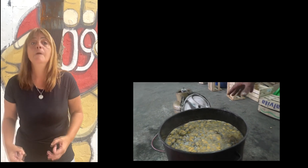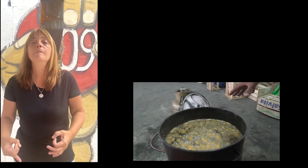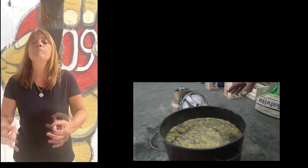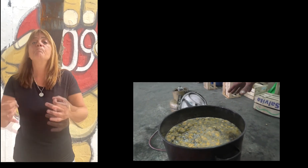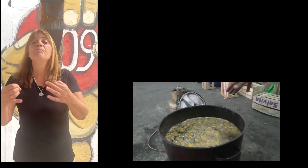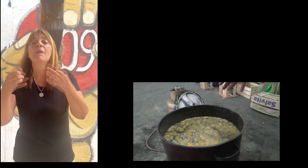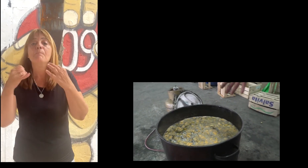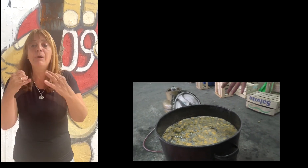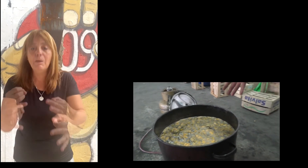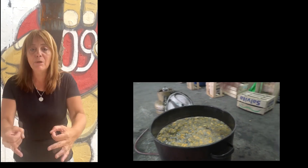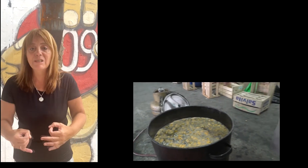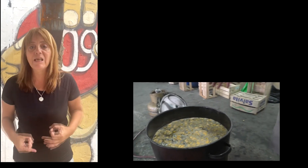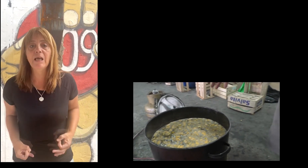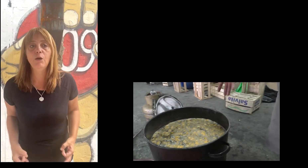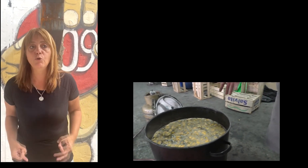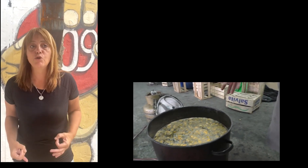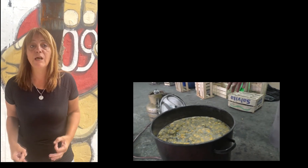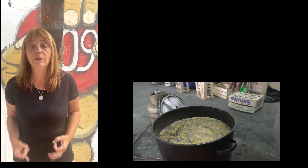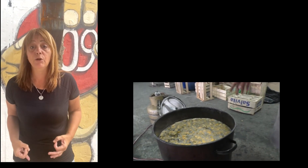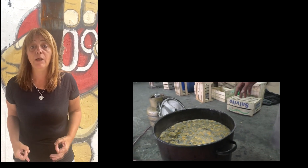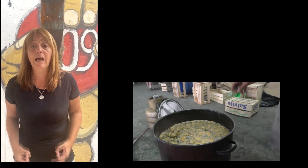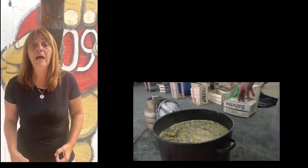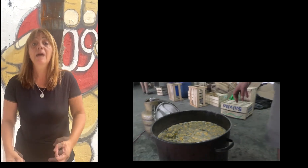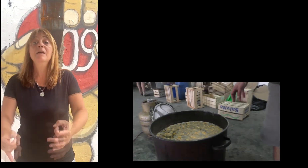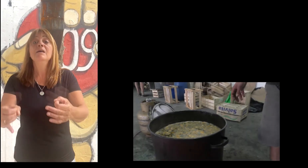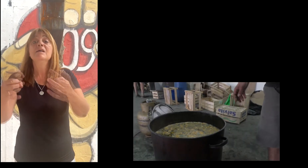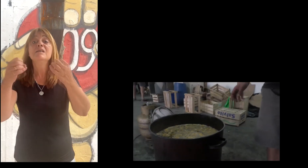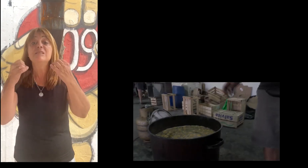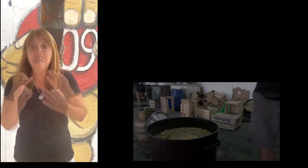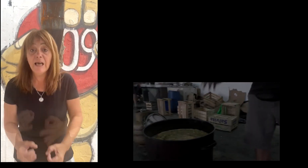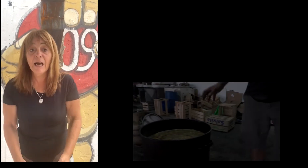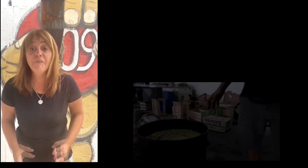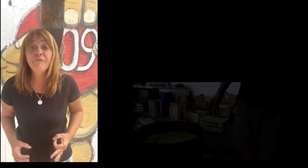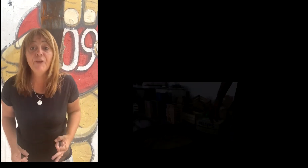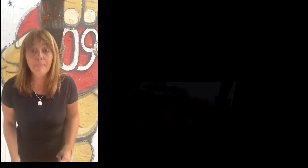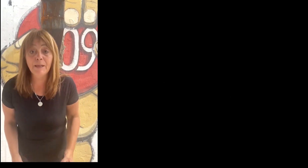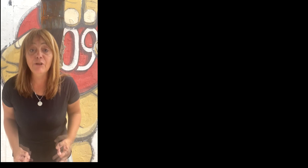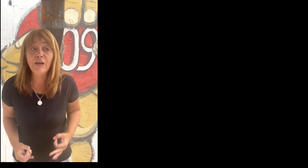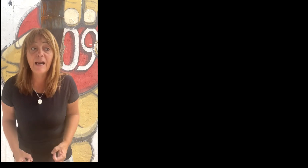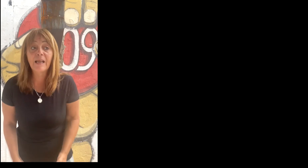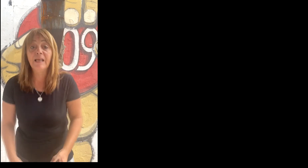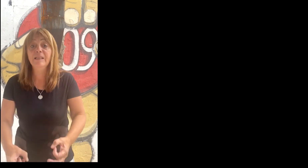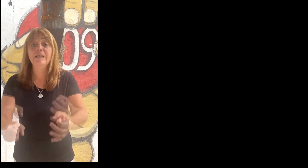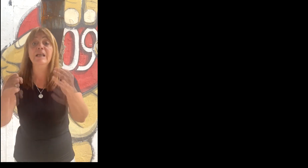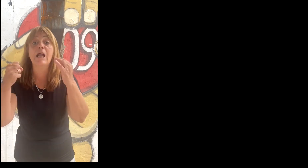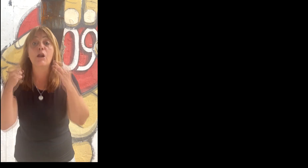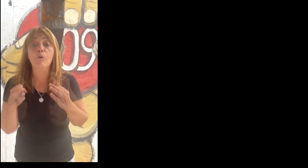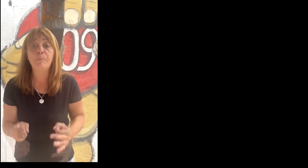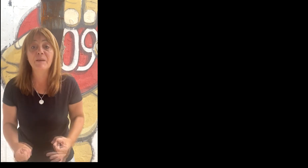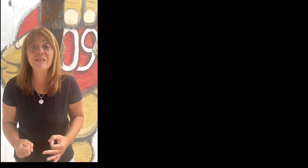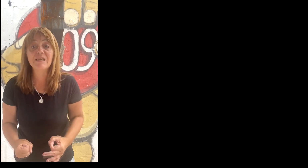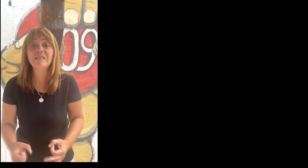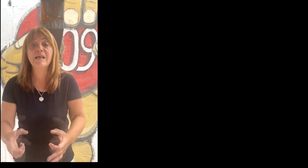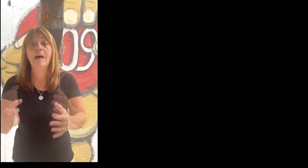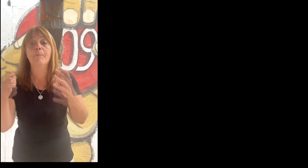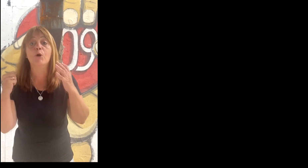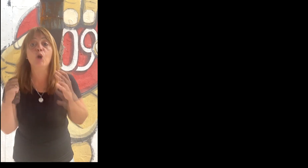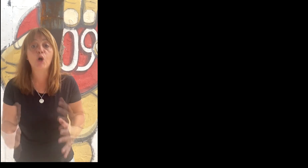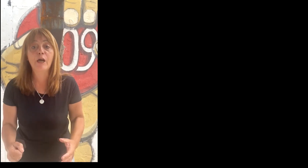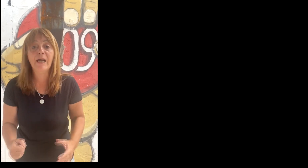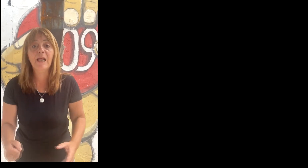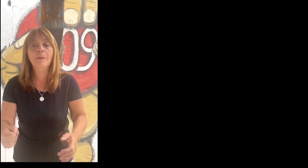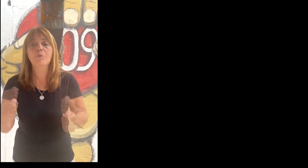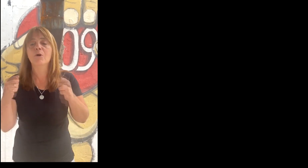que siempre estamos quejándonos de lo que hacen. Y sí, señores, nos vamos a quejar, y no solo nos vamos a quejar, vamos a actuar en consecuencia,